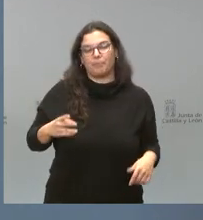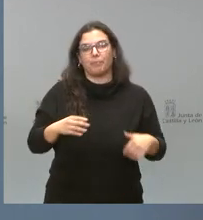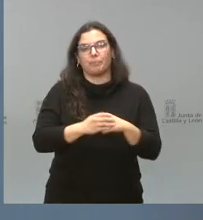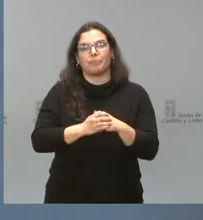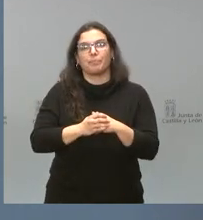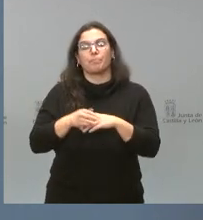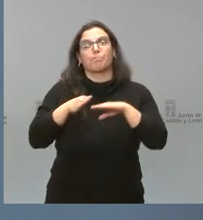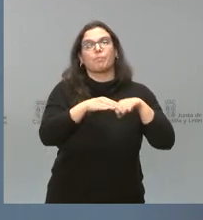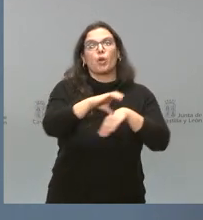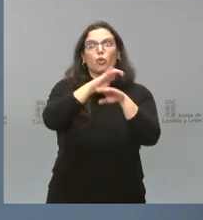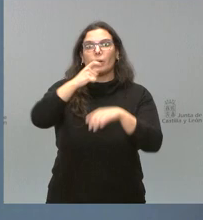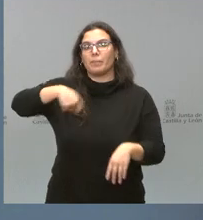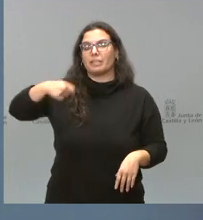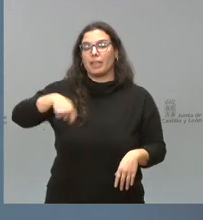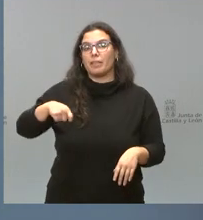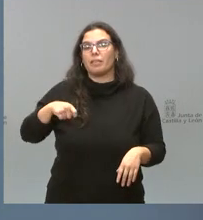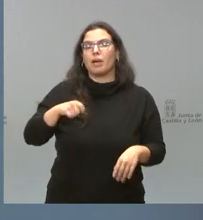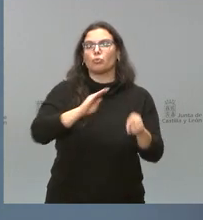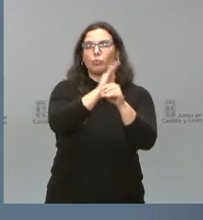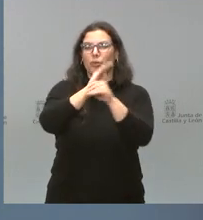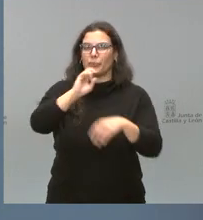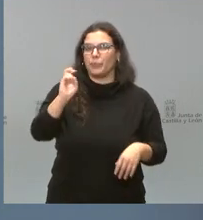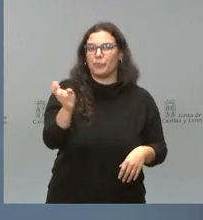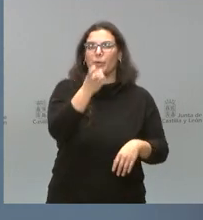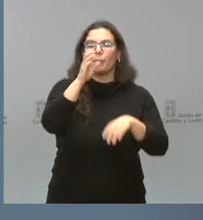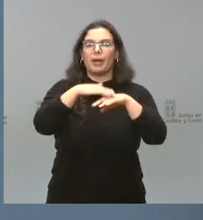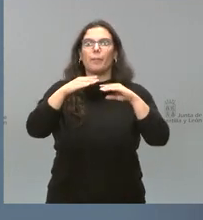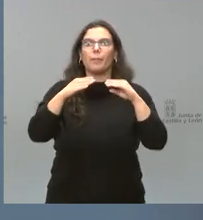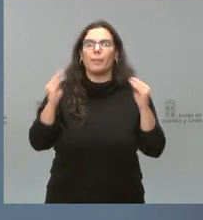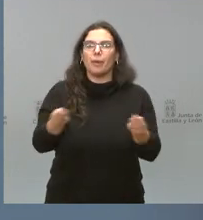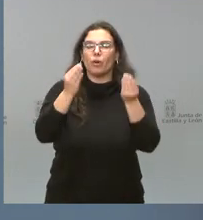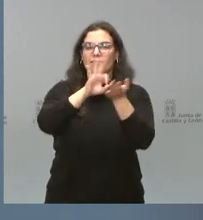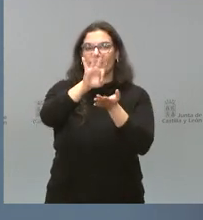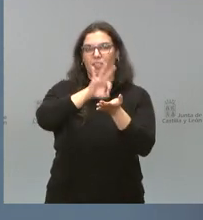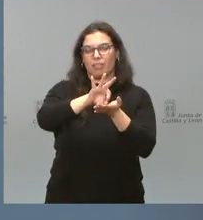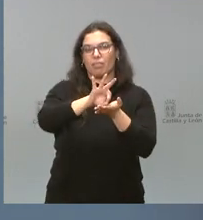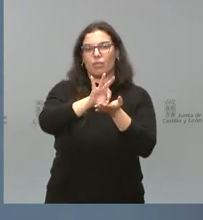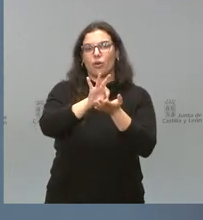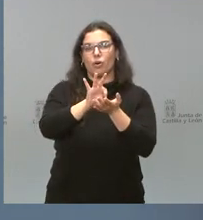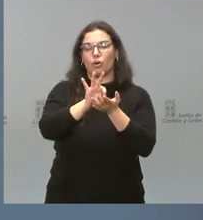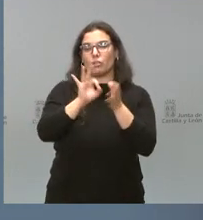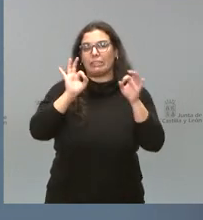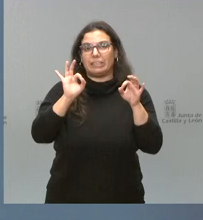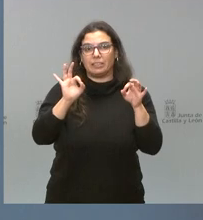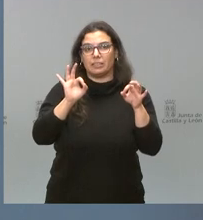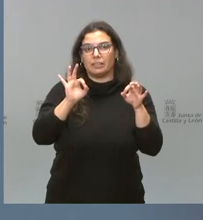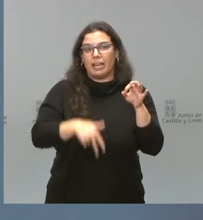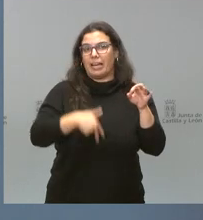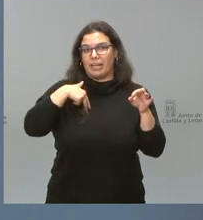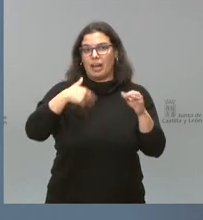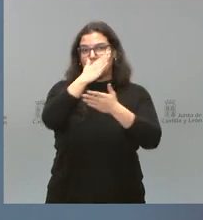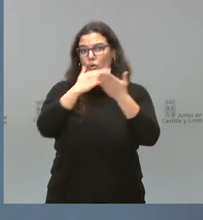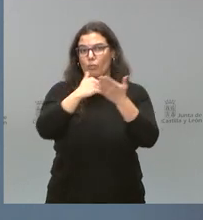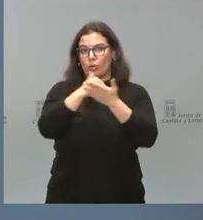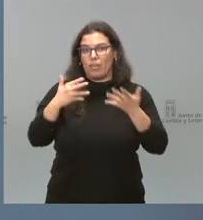Consejería de Presidencia otorga diversas subvenciones para mejorar los servicios del conjunto de la comunidad autónoma que